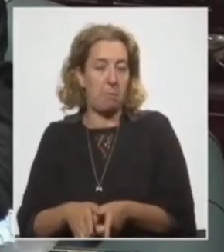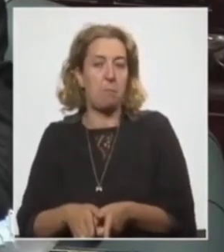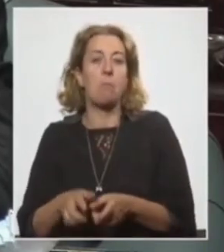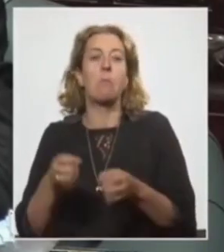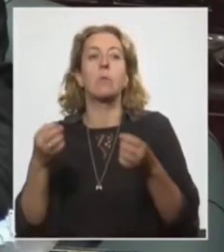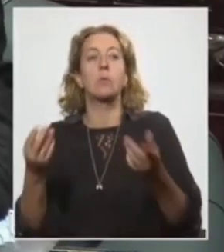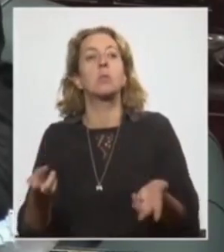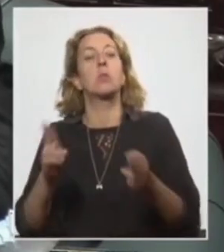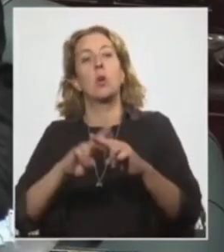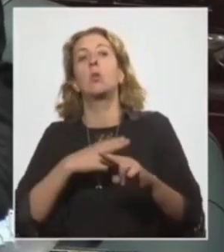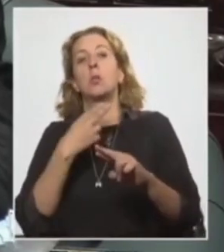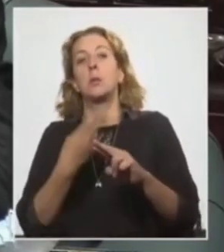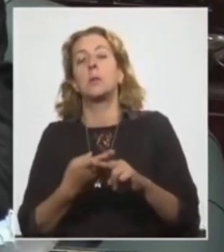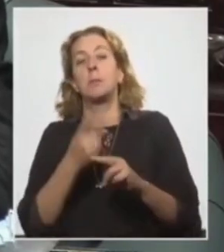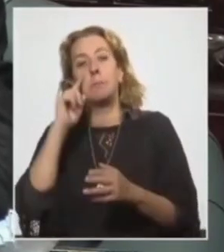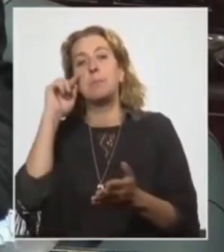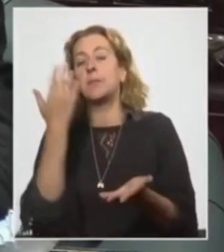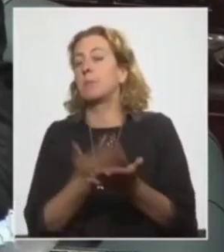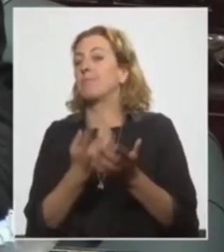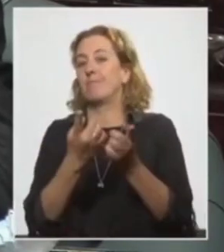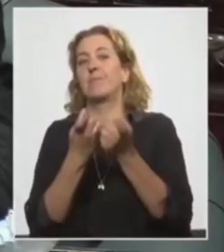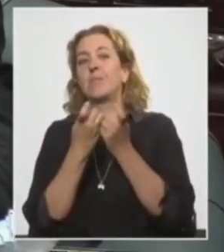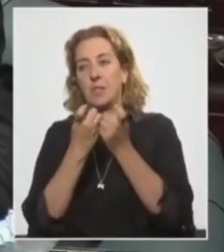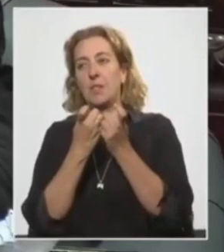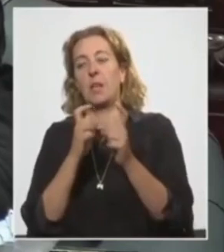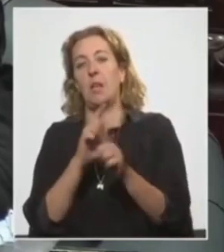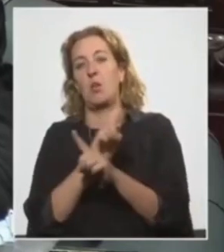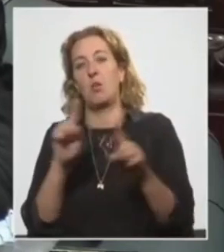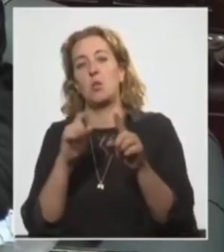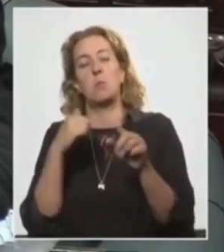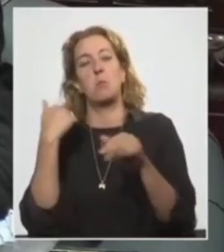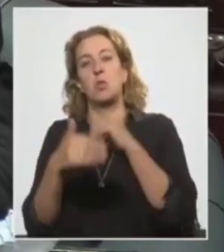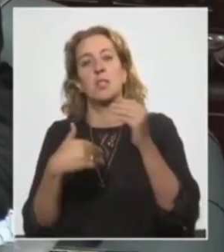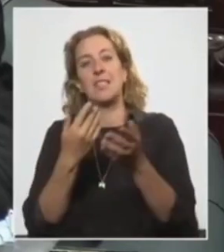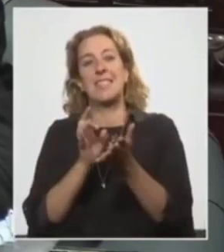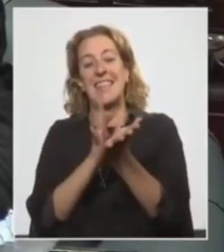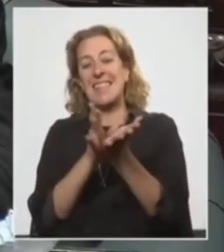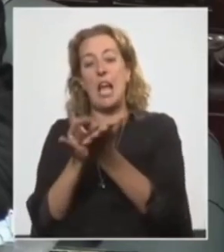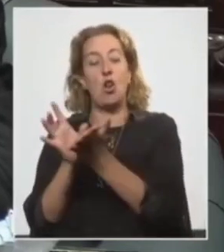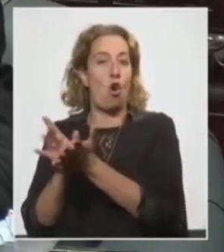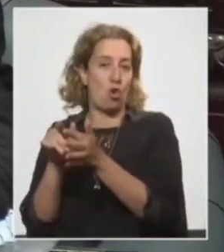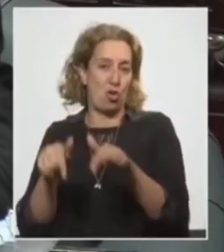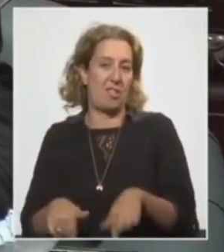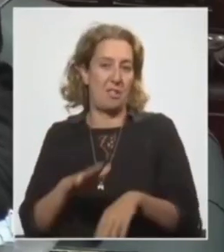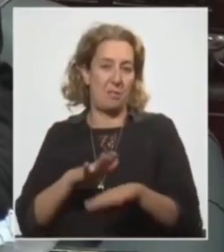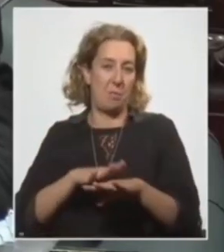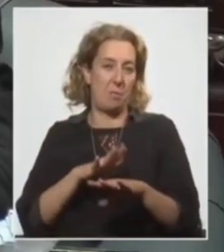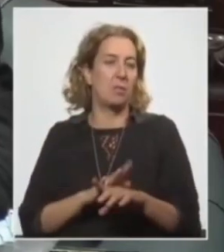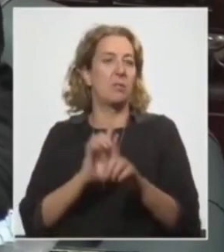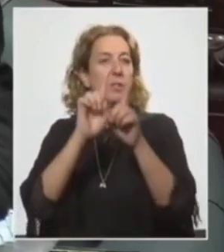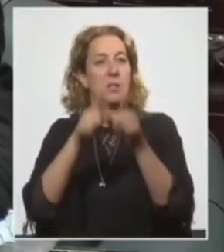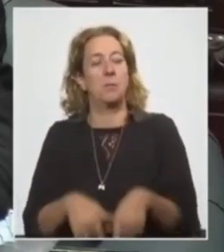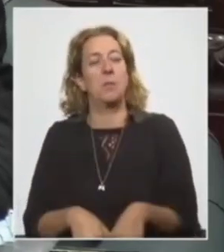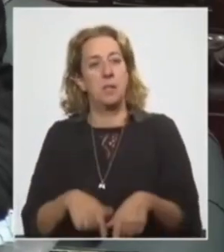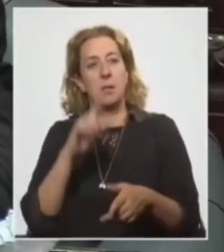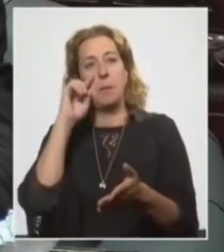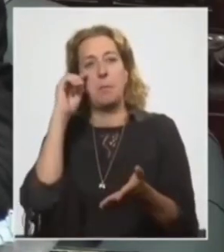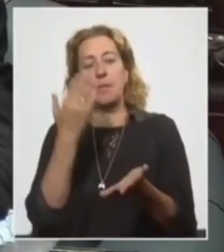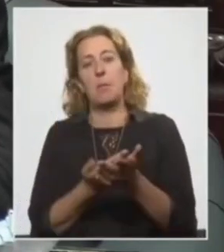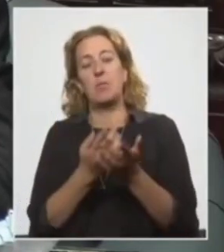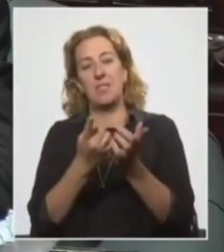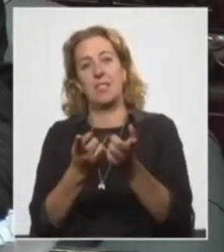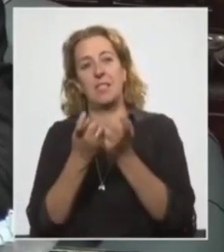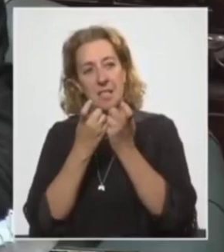Volvemos a plantear la necesidad de que no se procesen desalojos en este marco, volvemos a plantear la